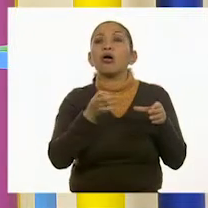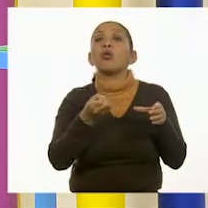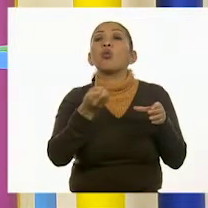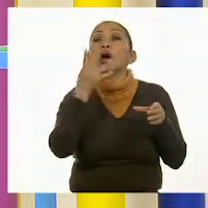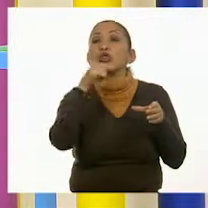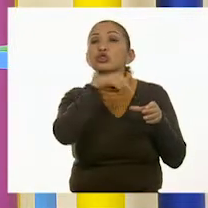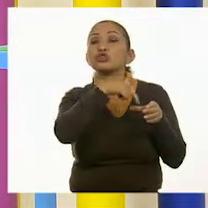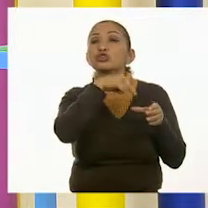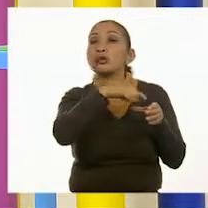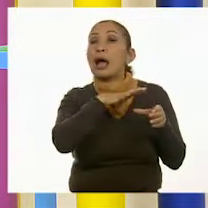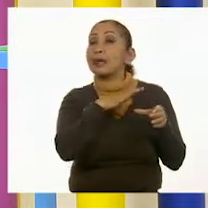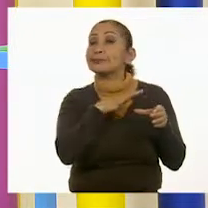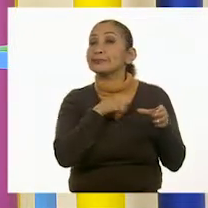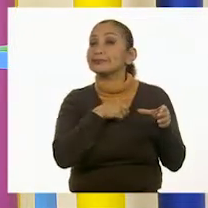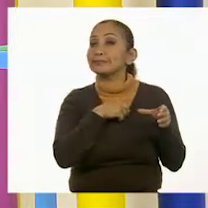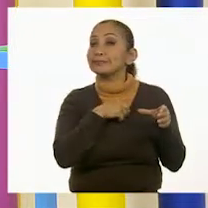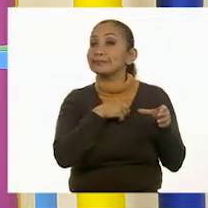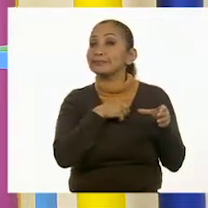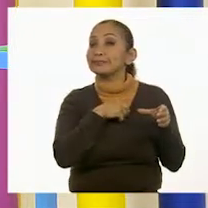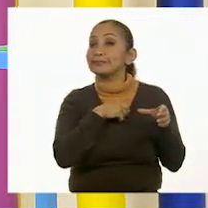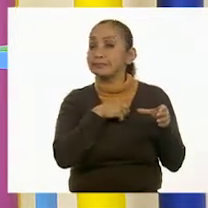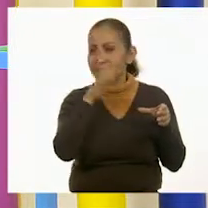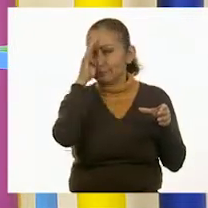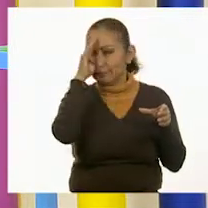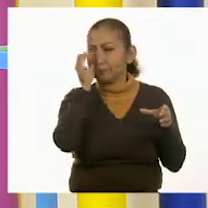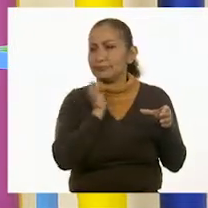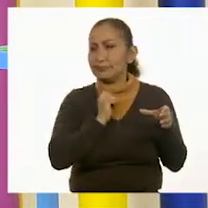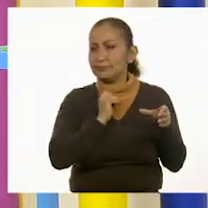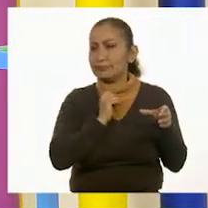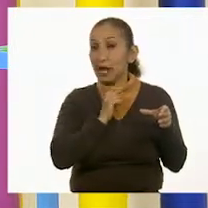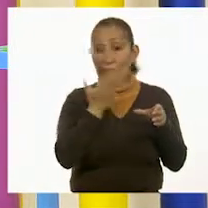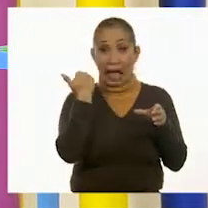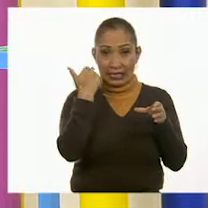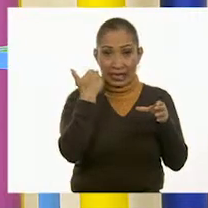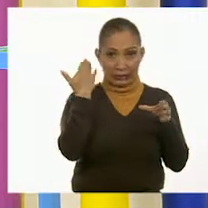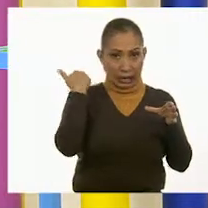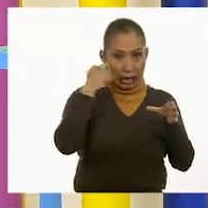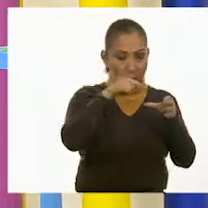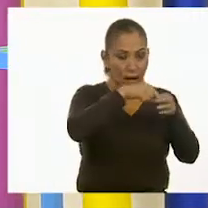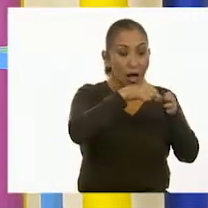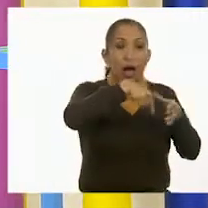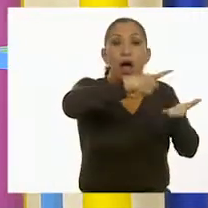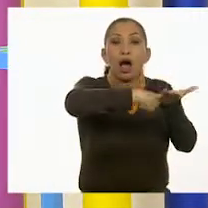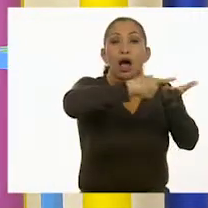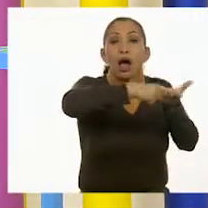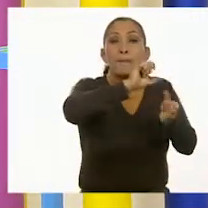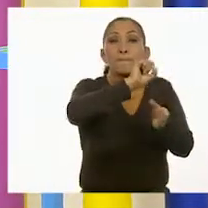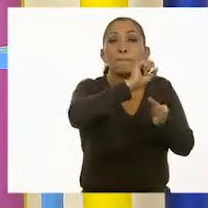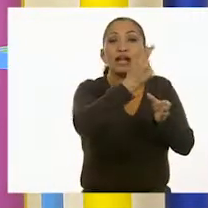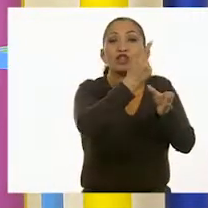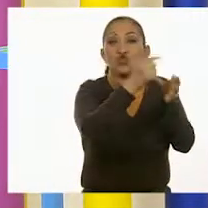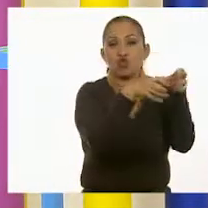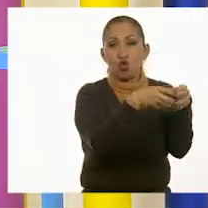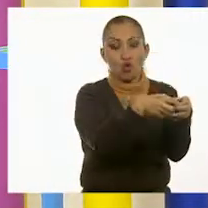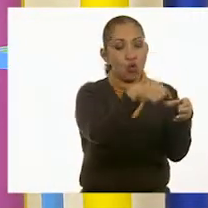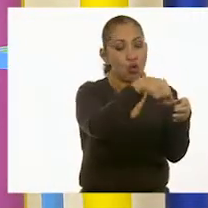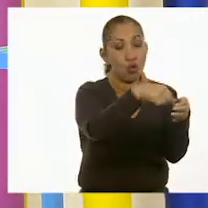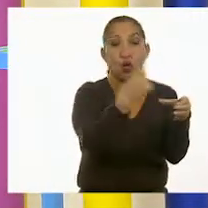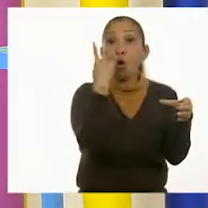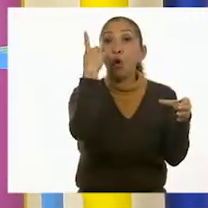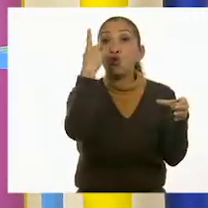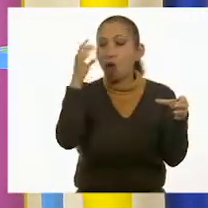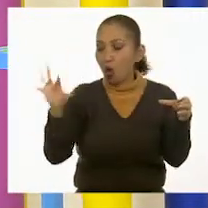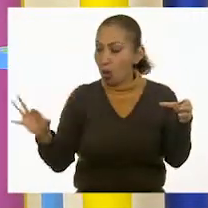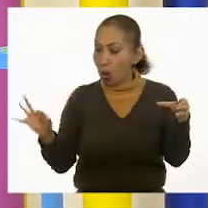¿cuántas cosas hay ahora? ¿Cuántas fichas hay? Si tenía 21 y agrego uno más, ¿cuántas?